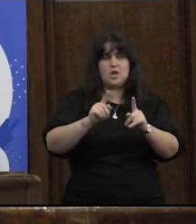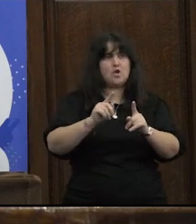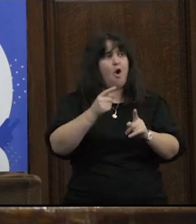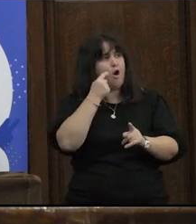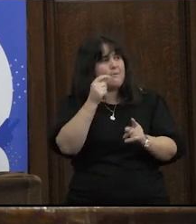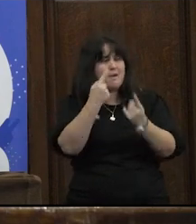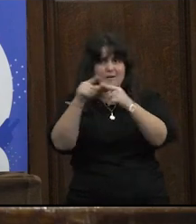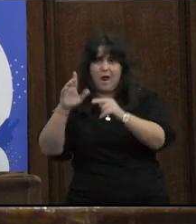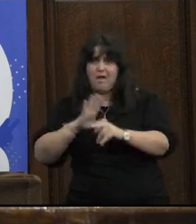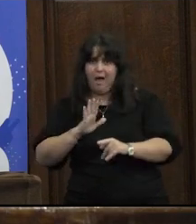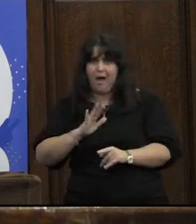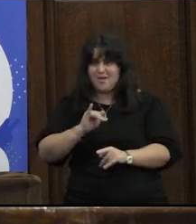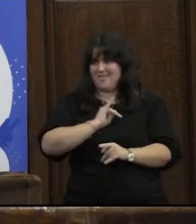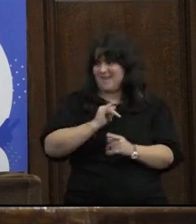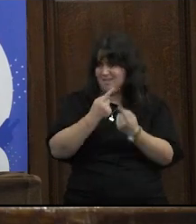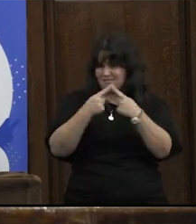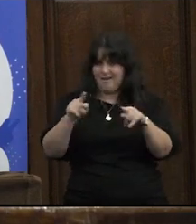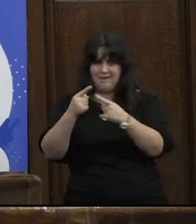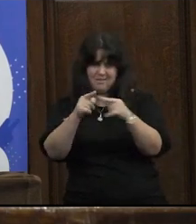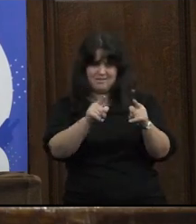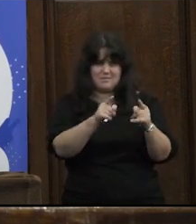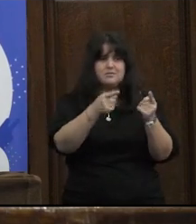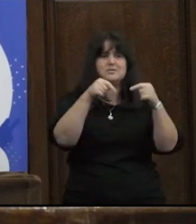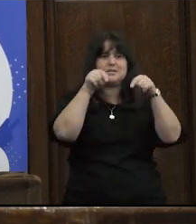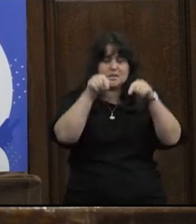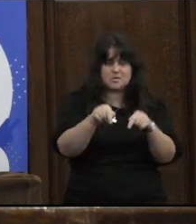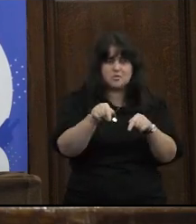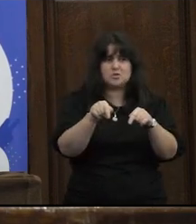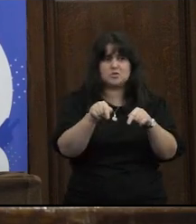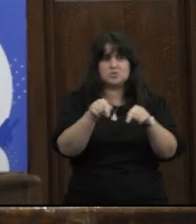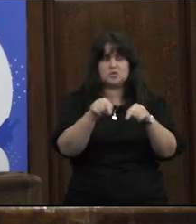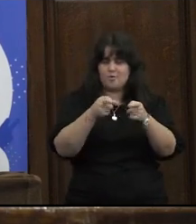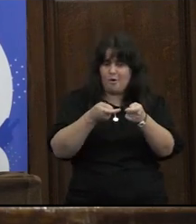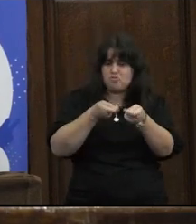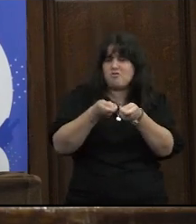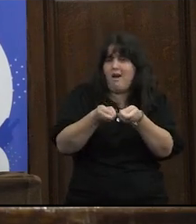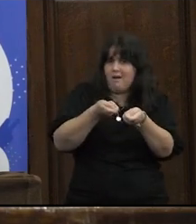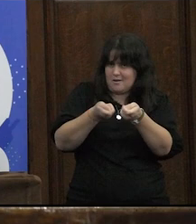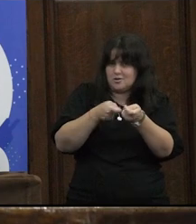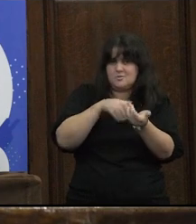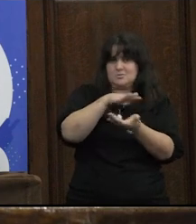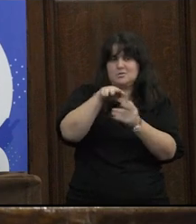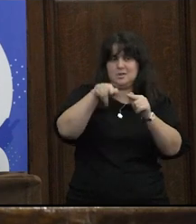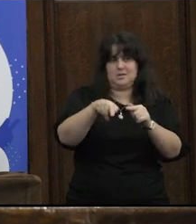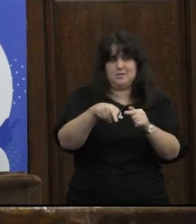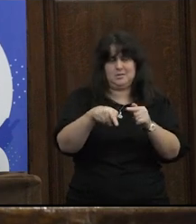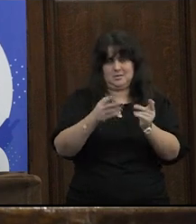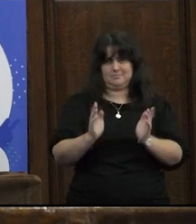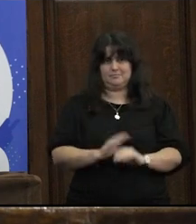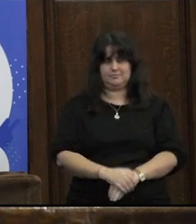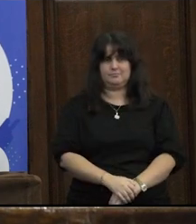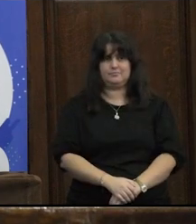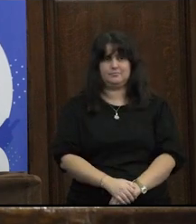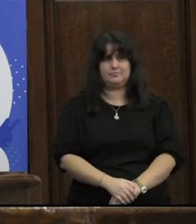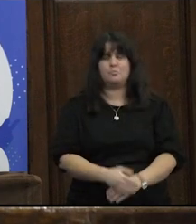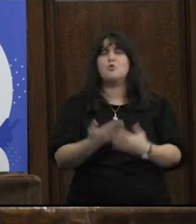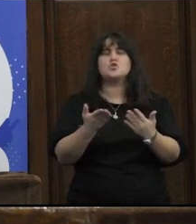lugar varón entonces esas son las tensiones de este campo por eso